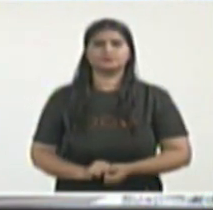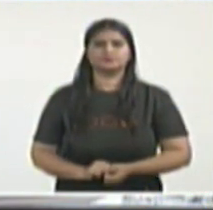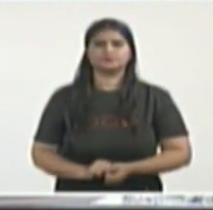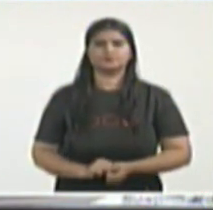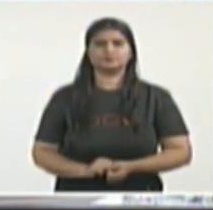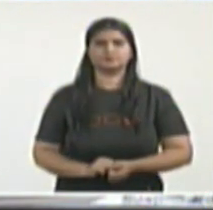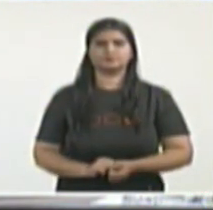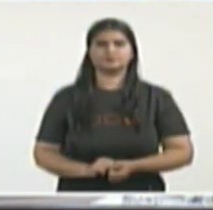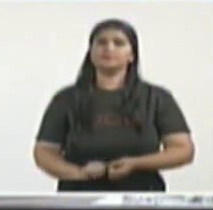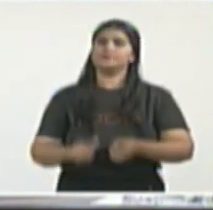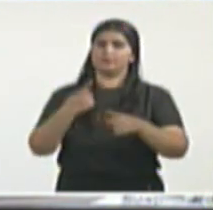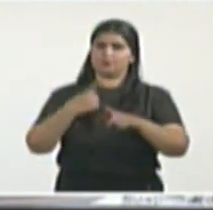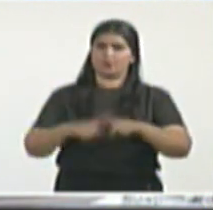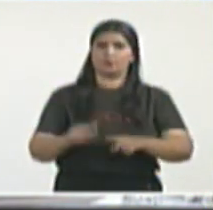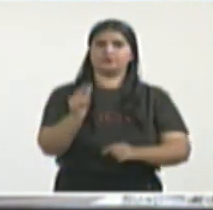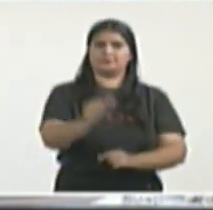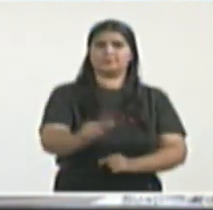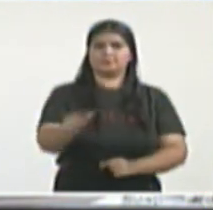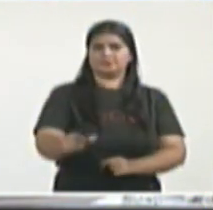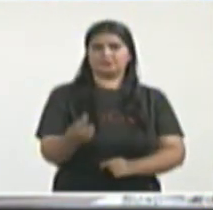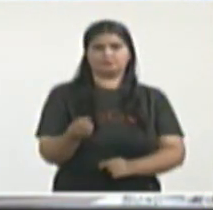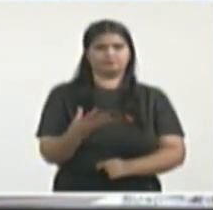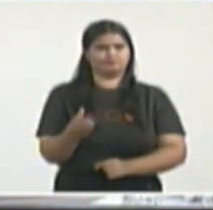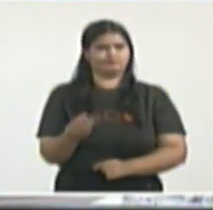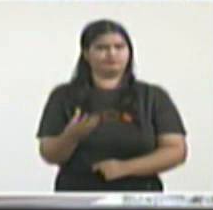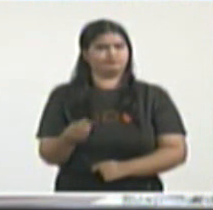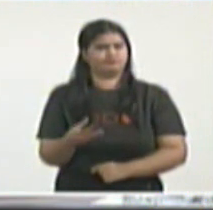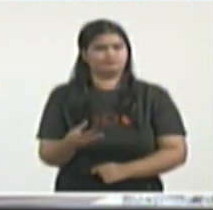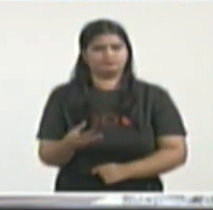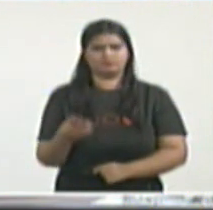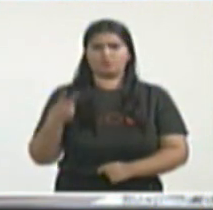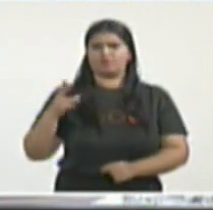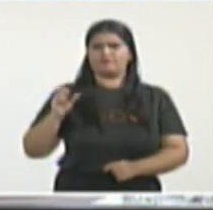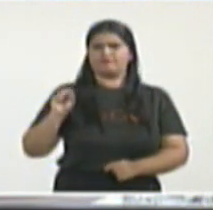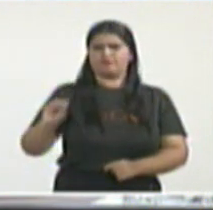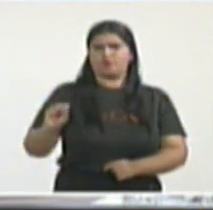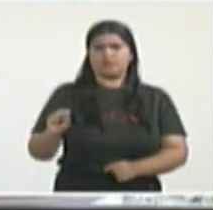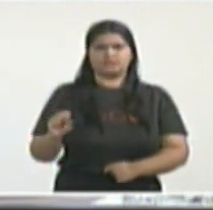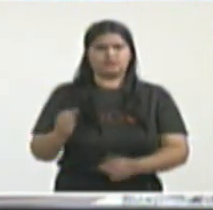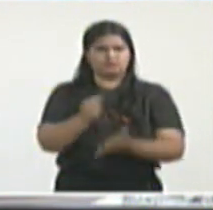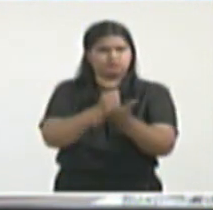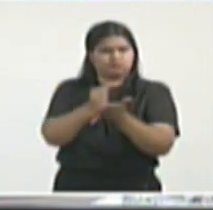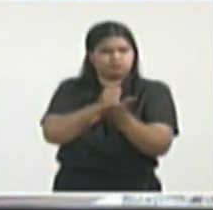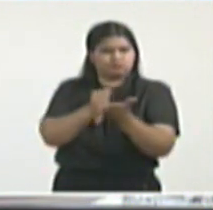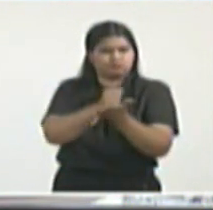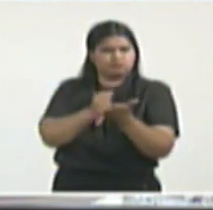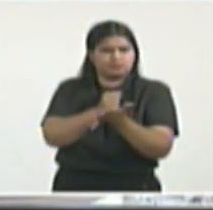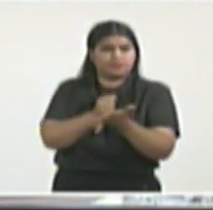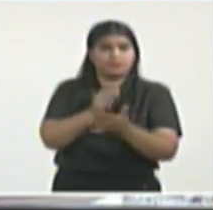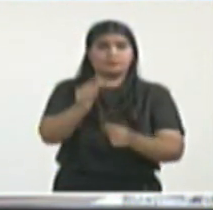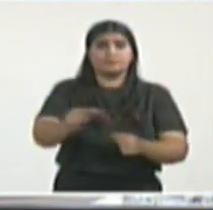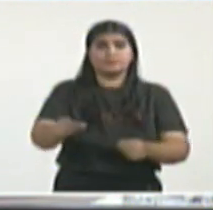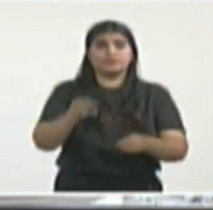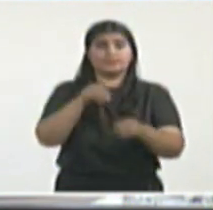hipocresía, manipulación, políticos en Estados Unidos se refieren